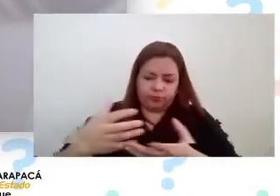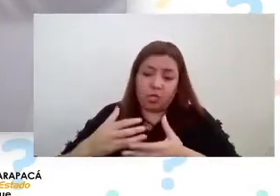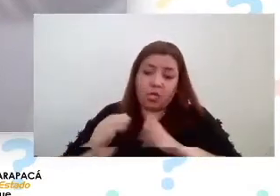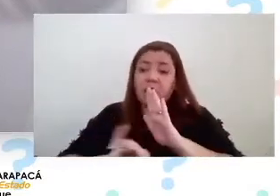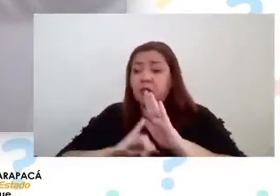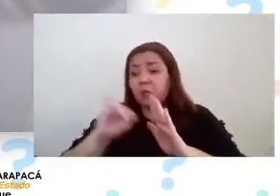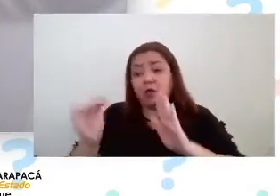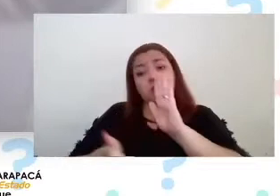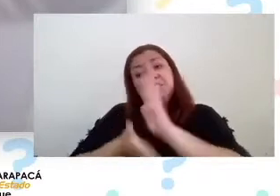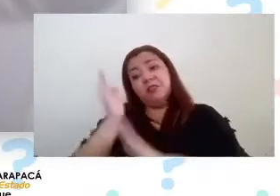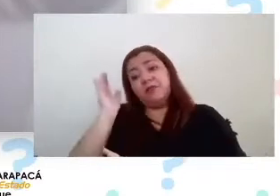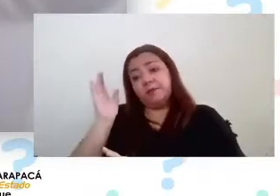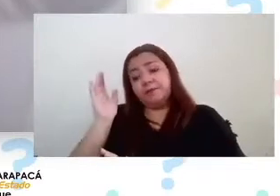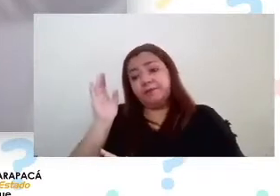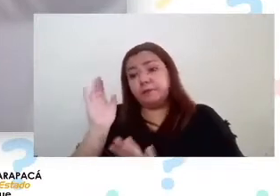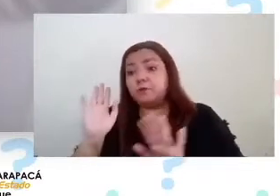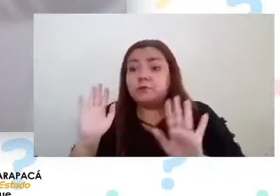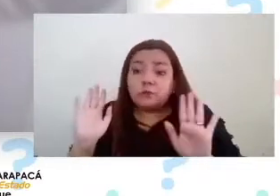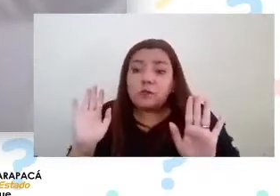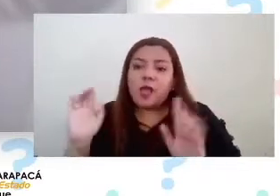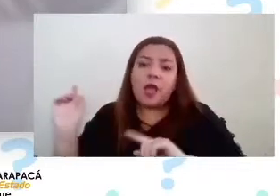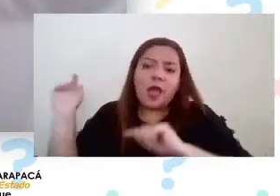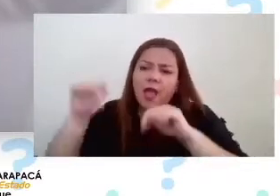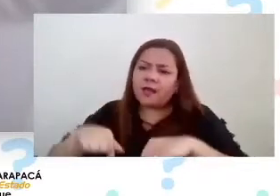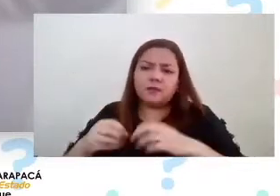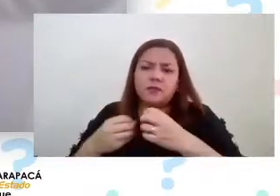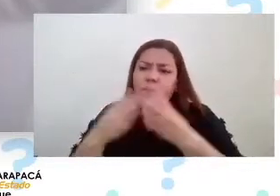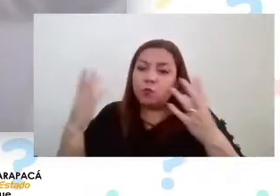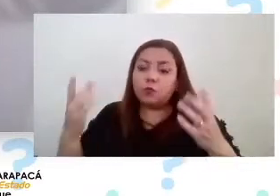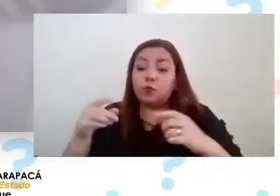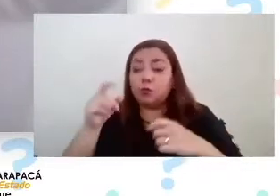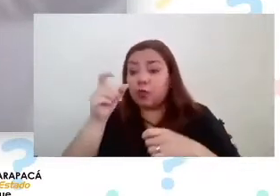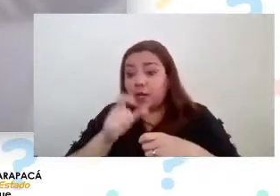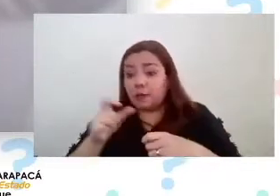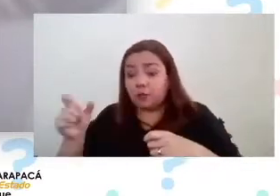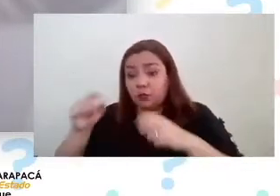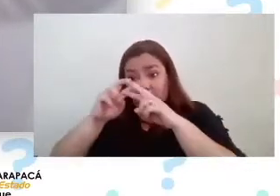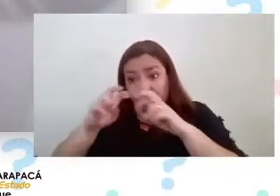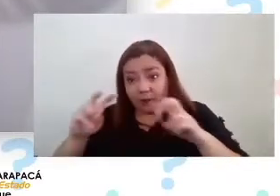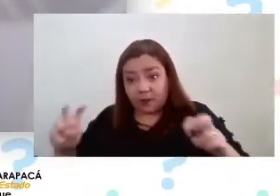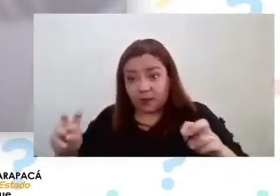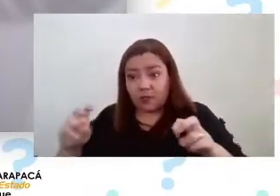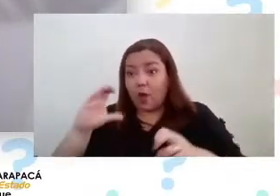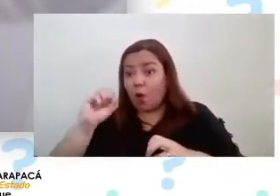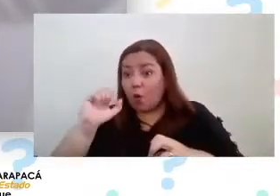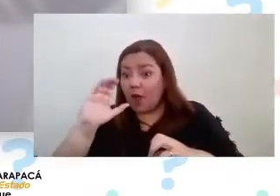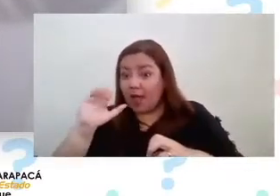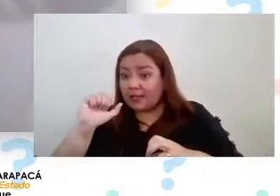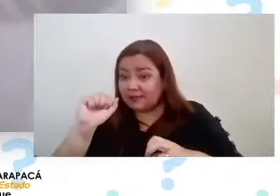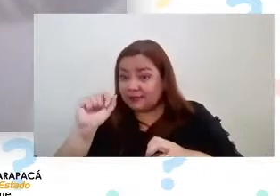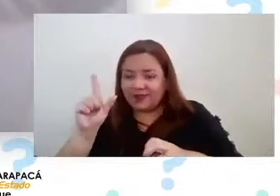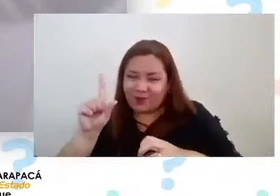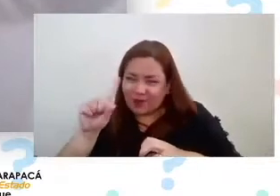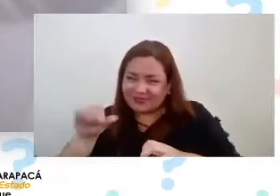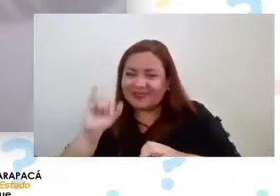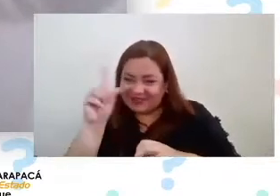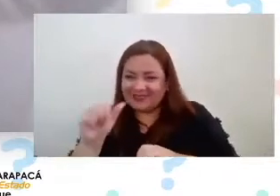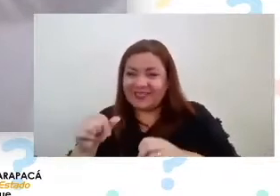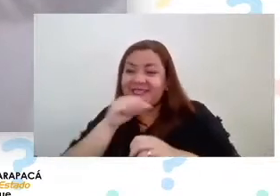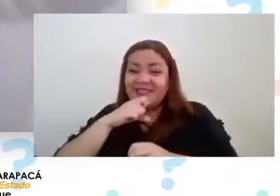acá se da mucho que las personas que investigan el oasis y el desierto sean